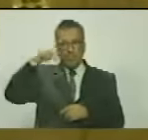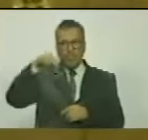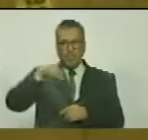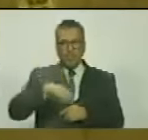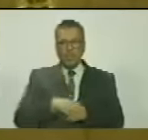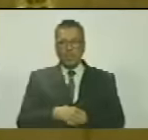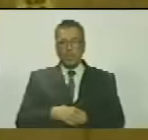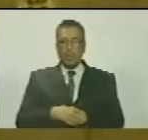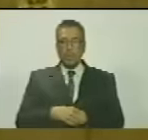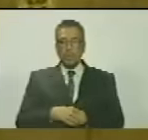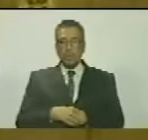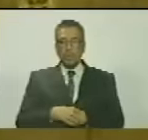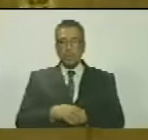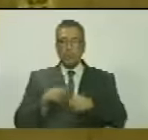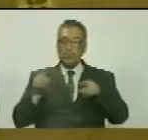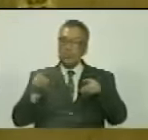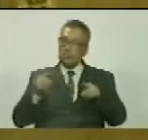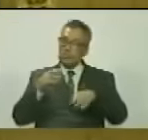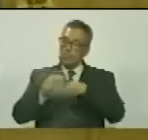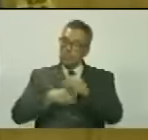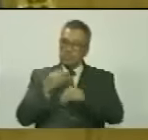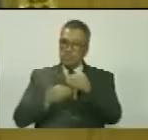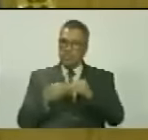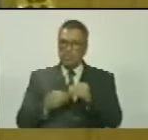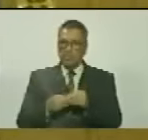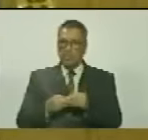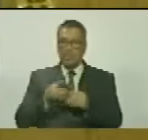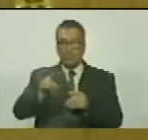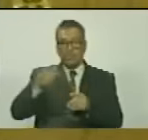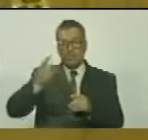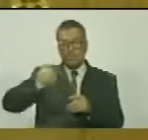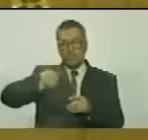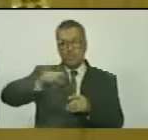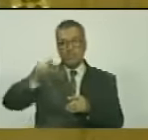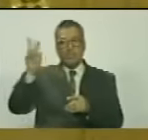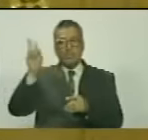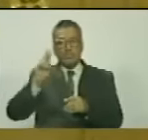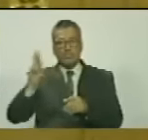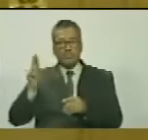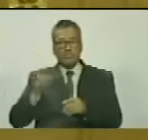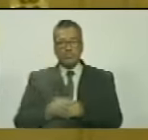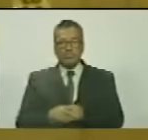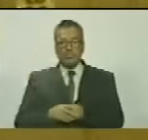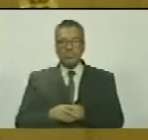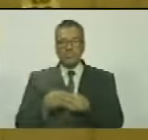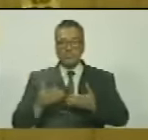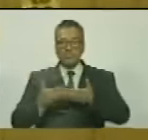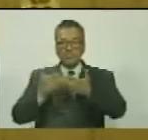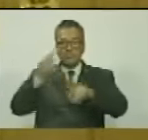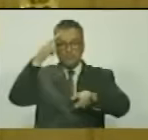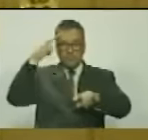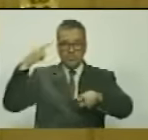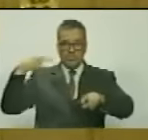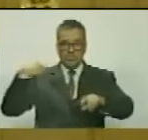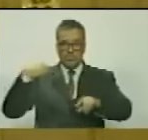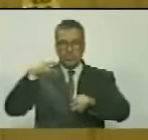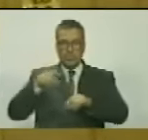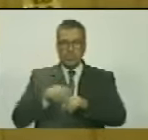en el cumplimiento del deber que tiene la República, rinde honores,